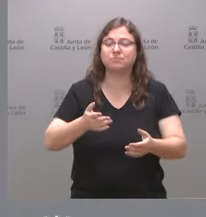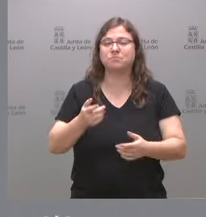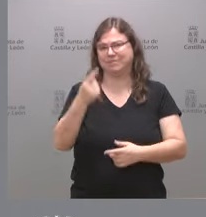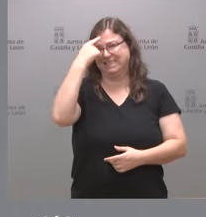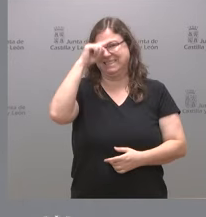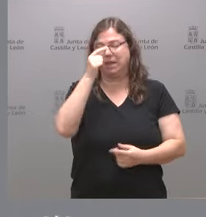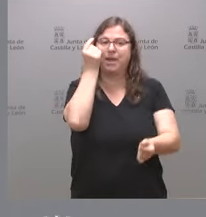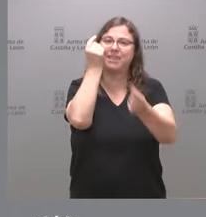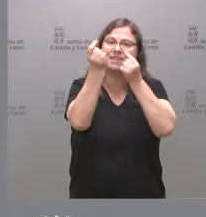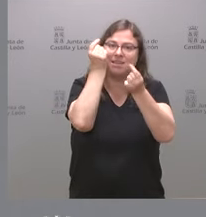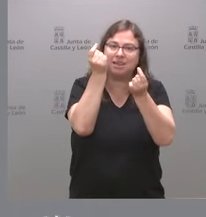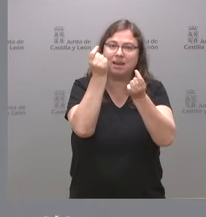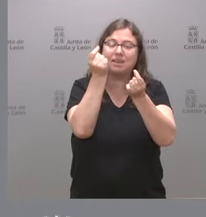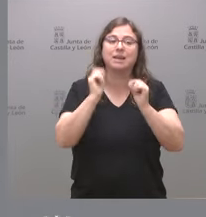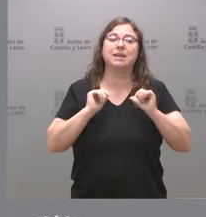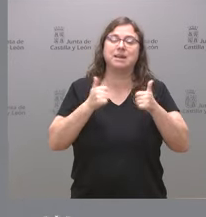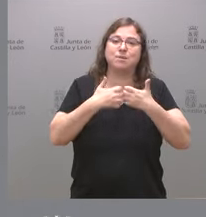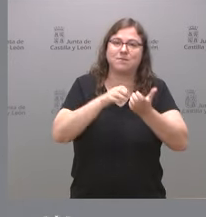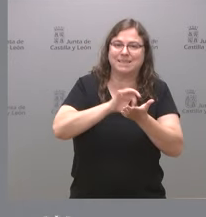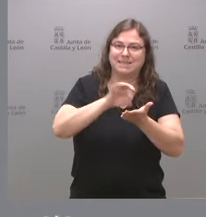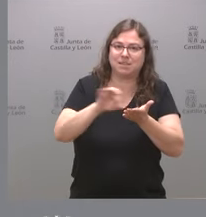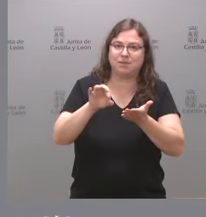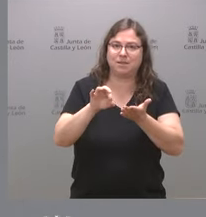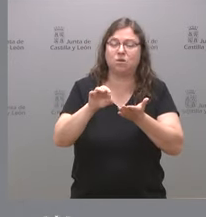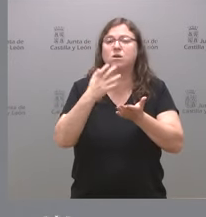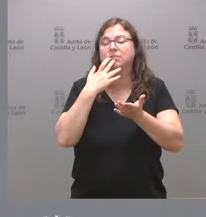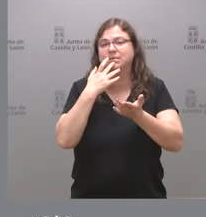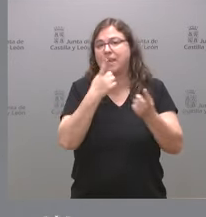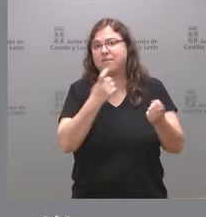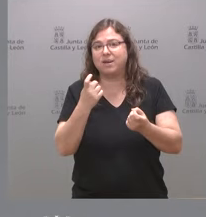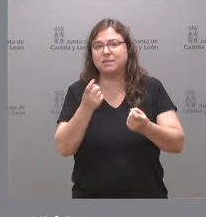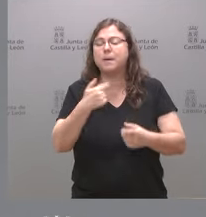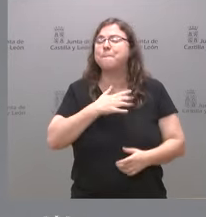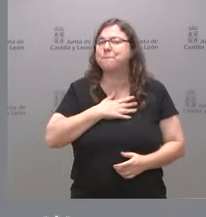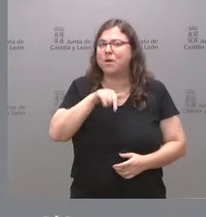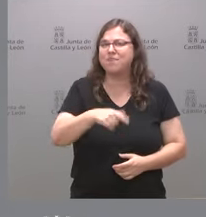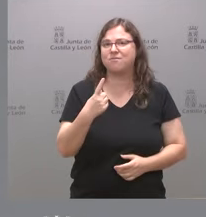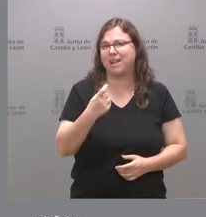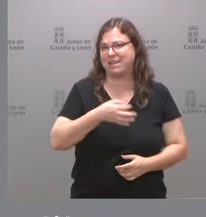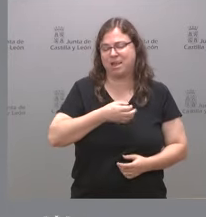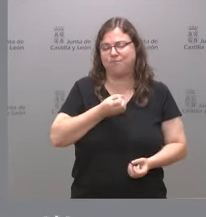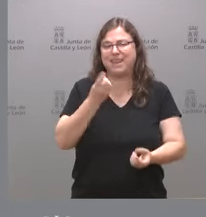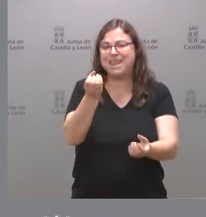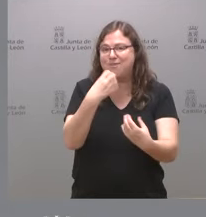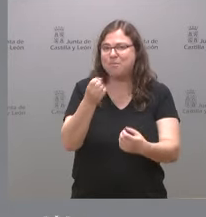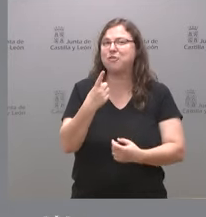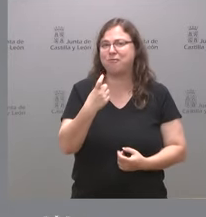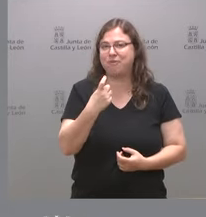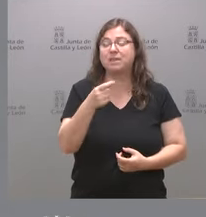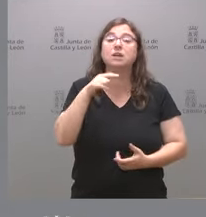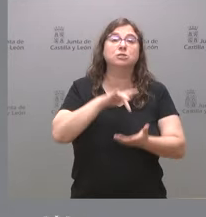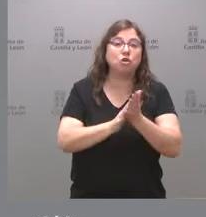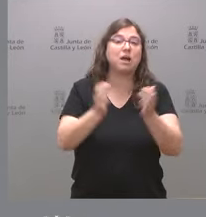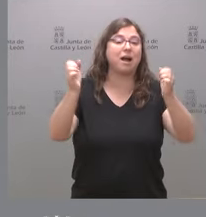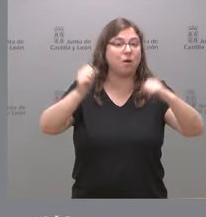conocer el detalle de las mismas, poner en marcha los servicios que fueran precisos. Yo creo que aquí está faltando información, como usted bien señala, lo que ha habido es un